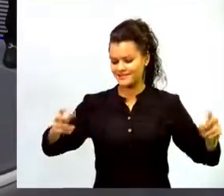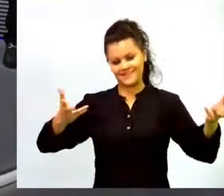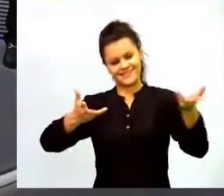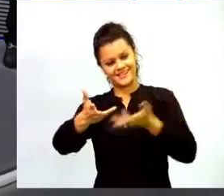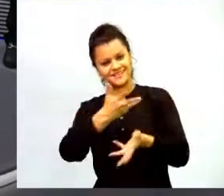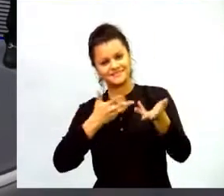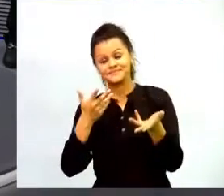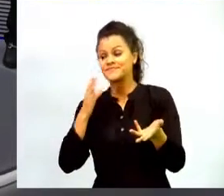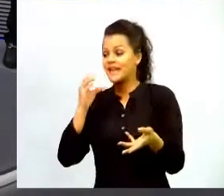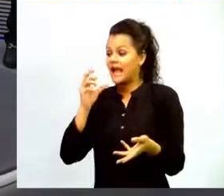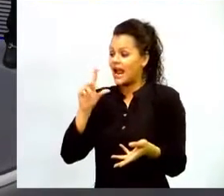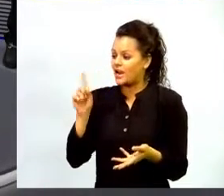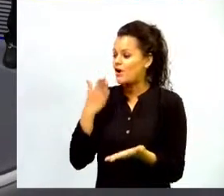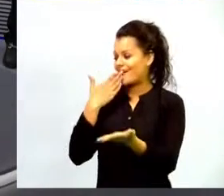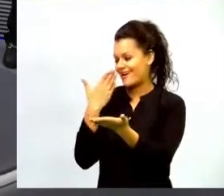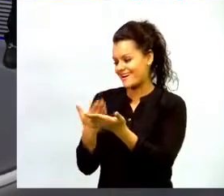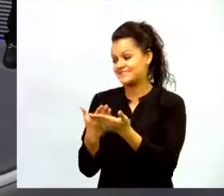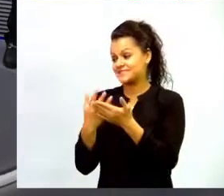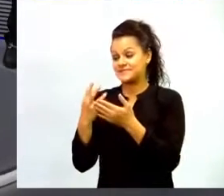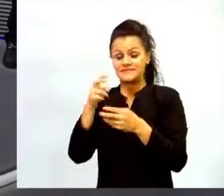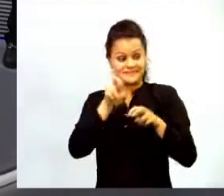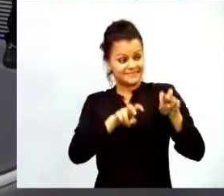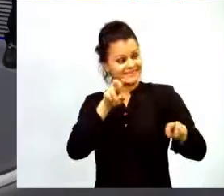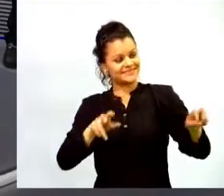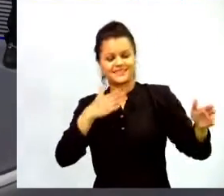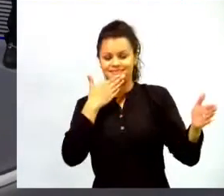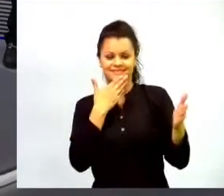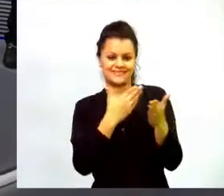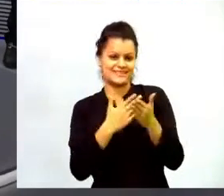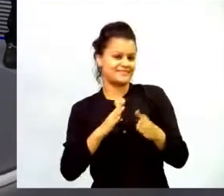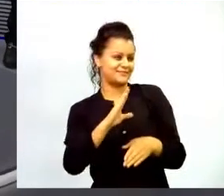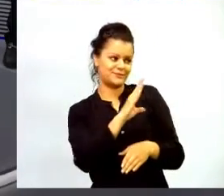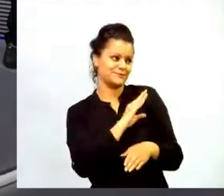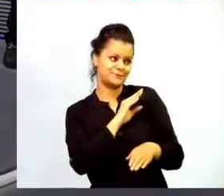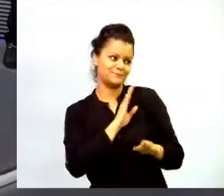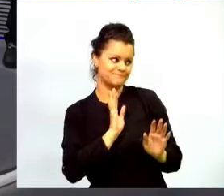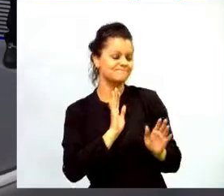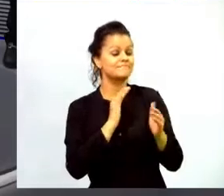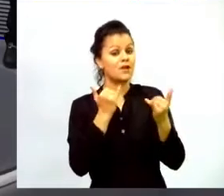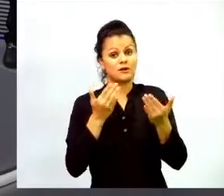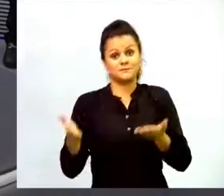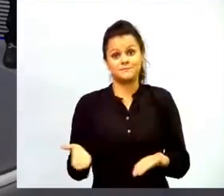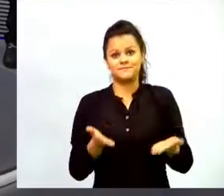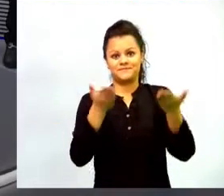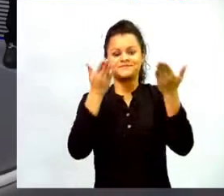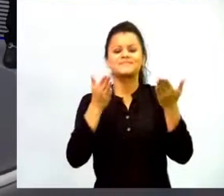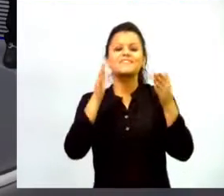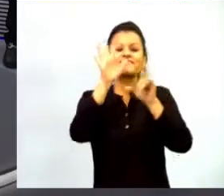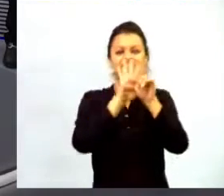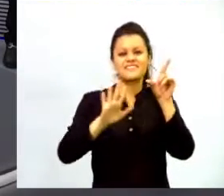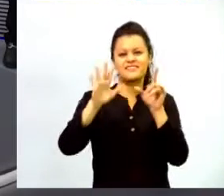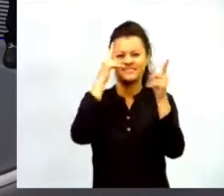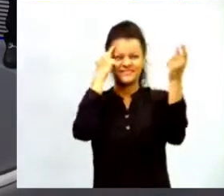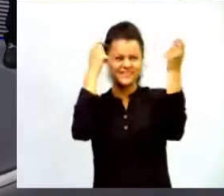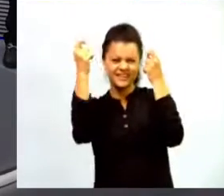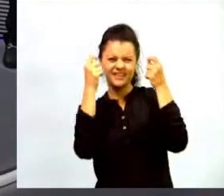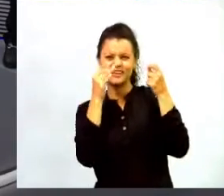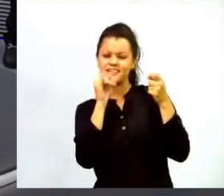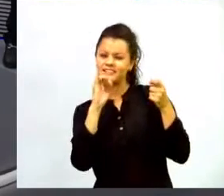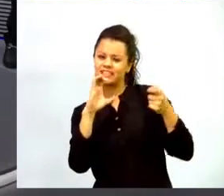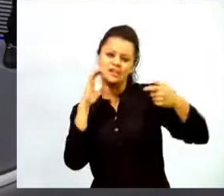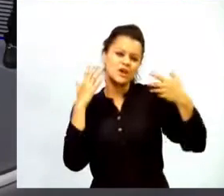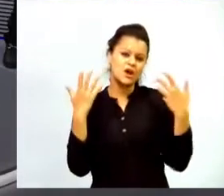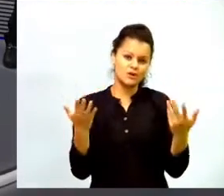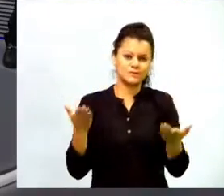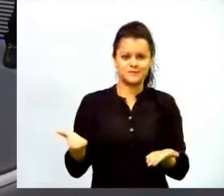muchísimas gracias a todos nuestros invitados vamos a continuar ahora con unos videos de estas estrategias TIC y de esta